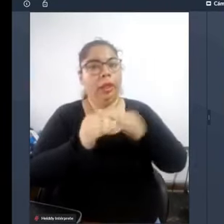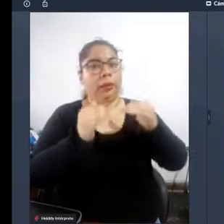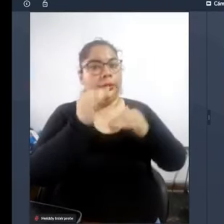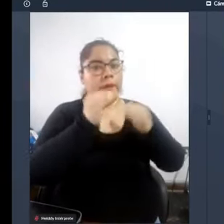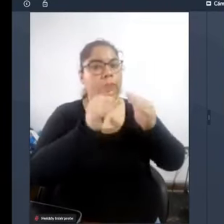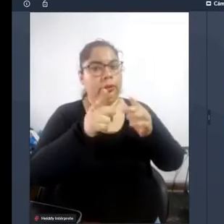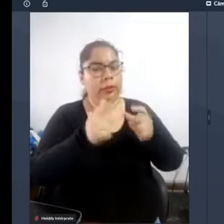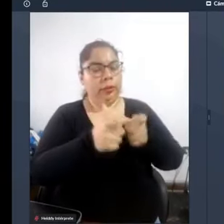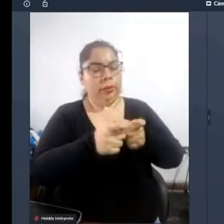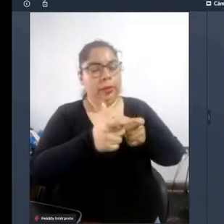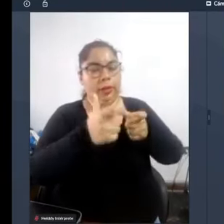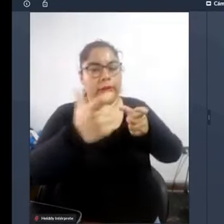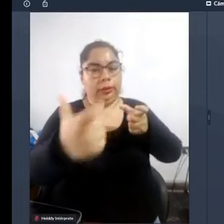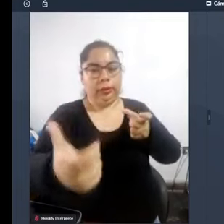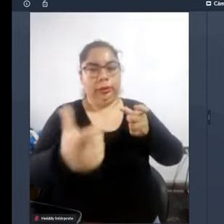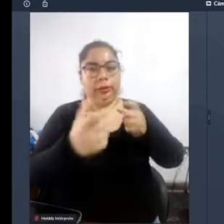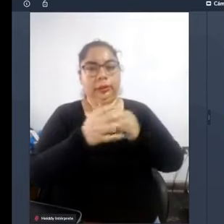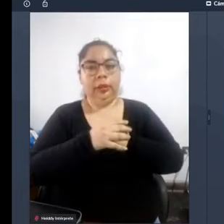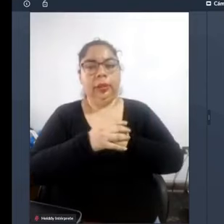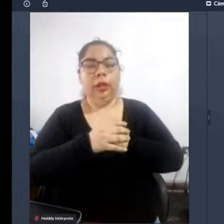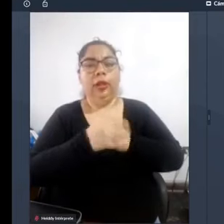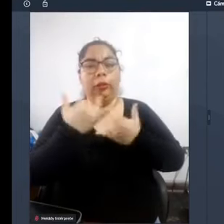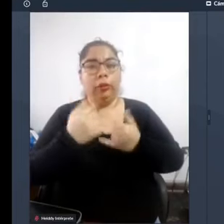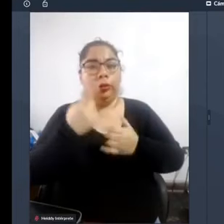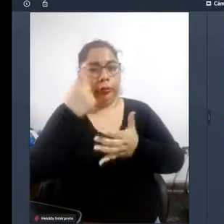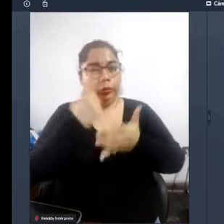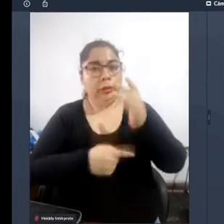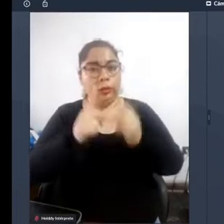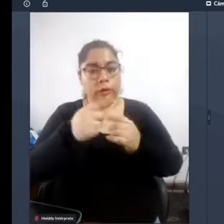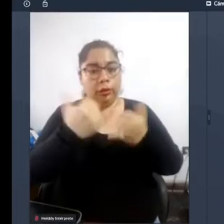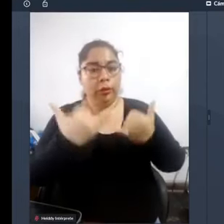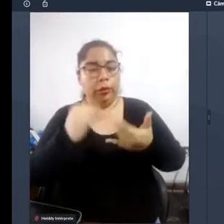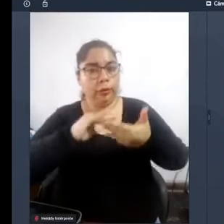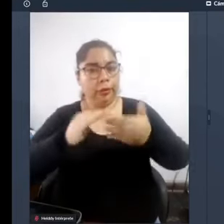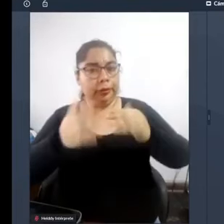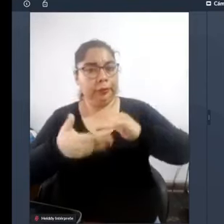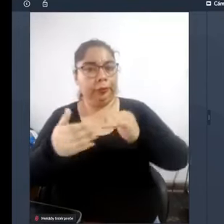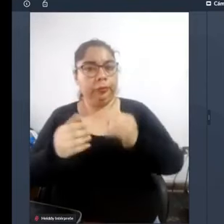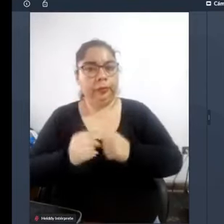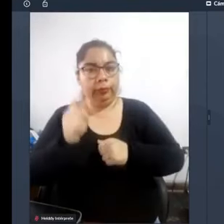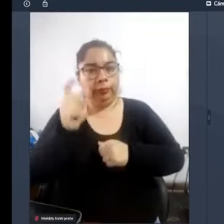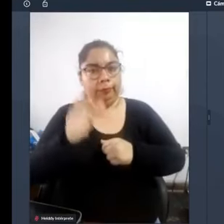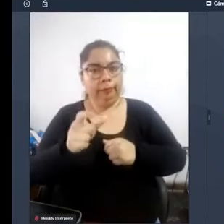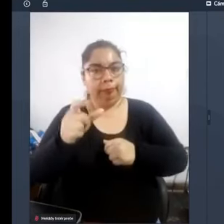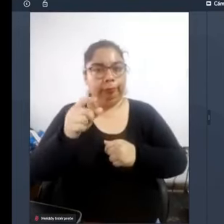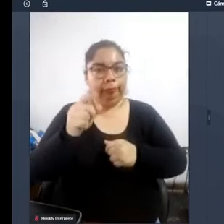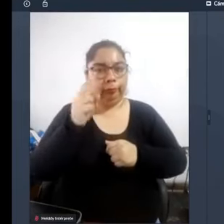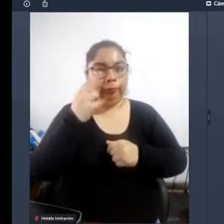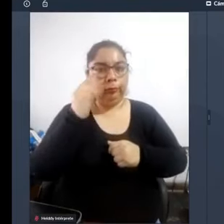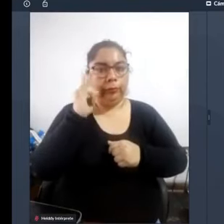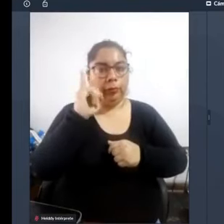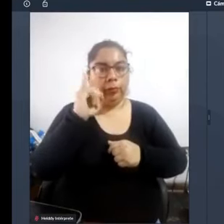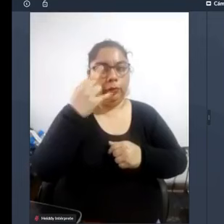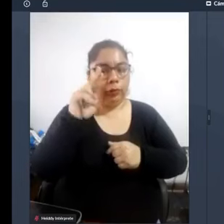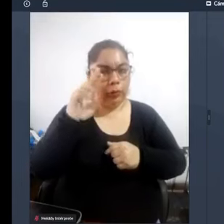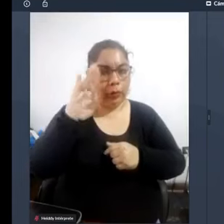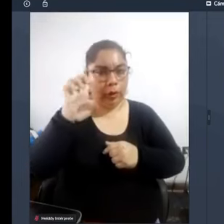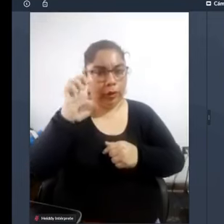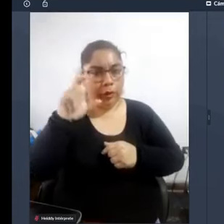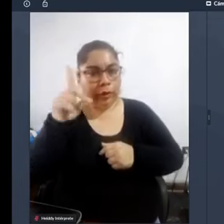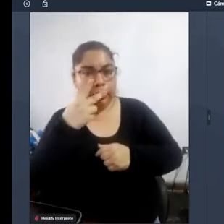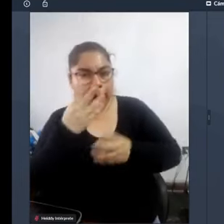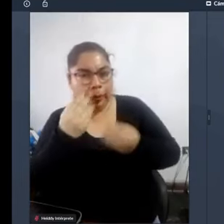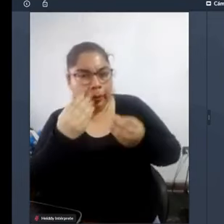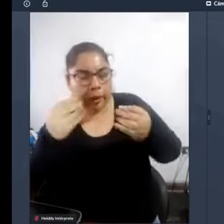extenso por lo tanto en la sociedad en las urbes por lo menos tendremos más personas